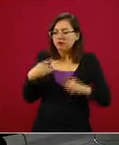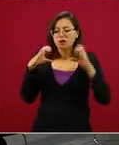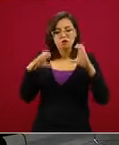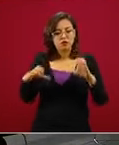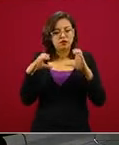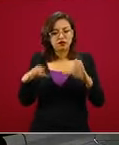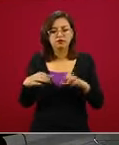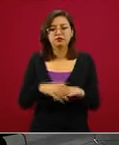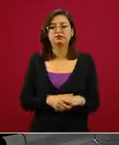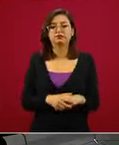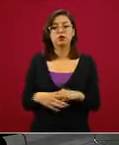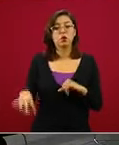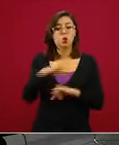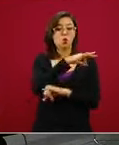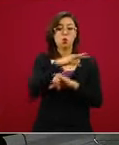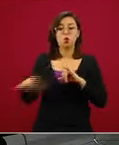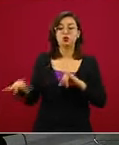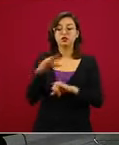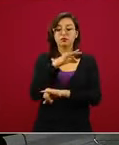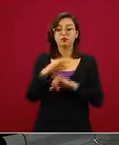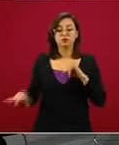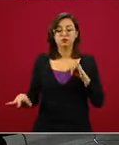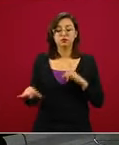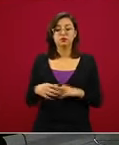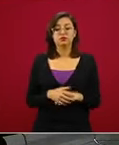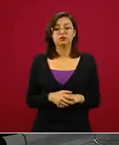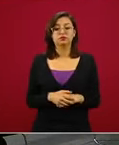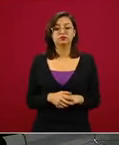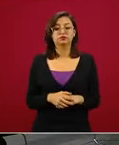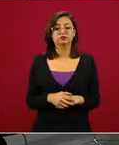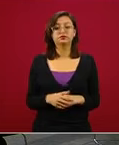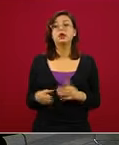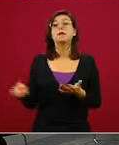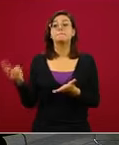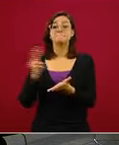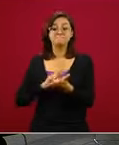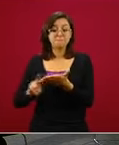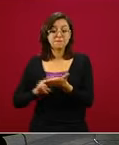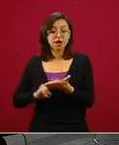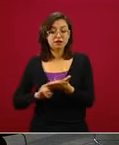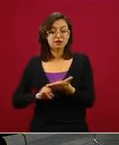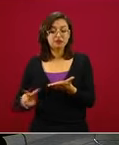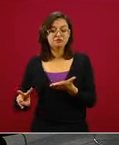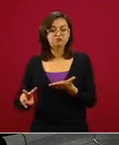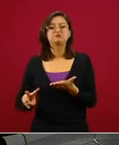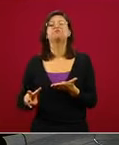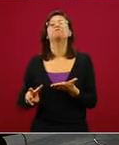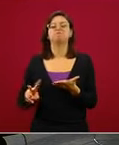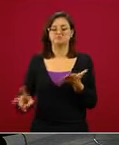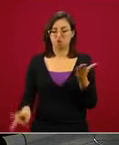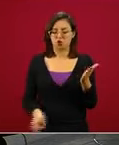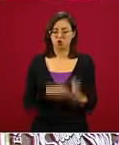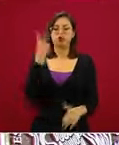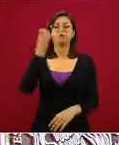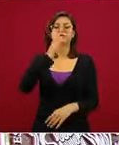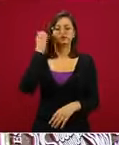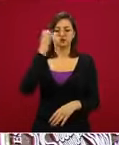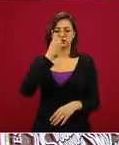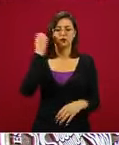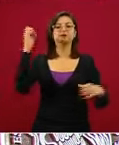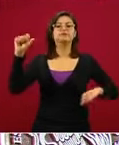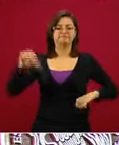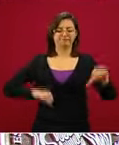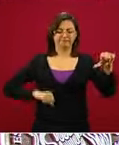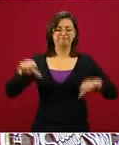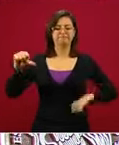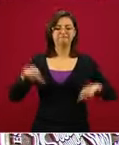y muy importante, en el semáforo en verde se reactivan las actividades escolares.